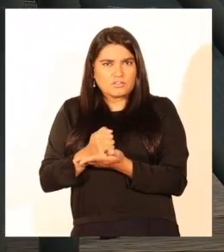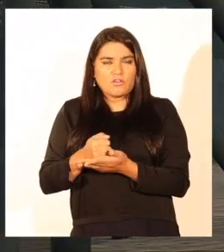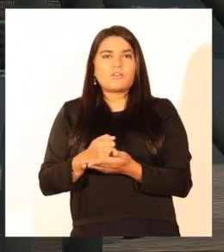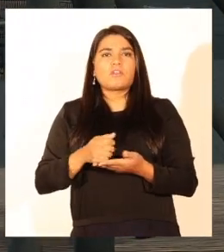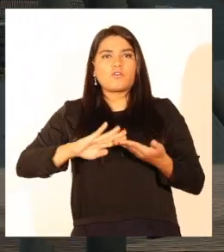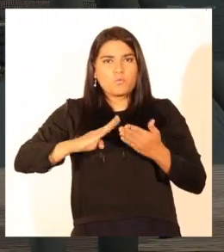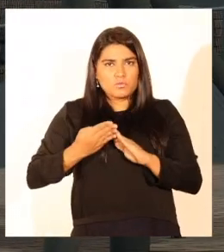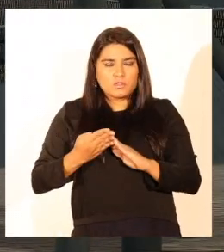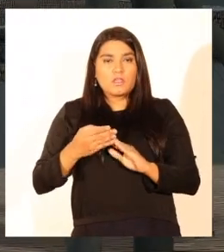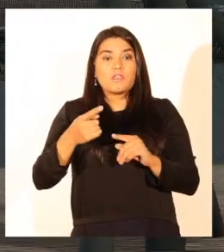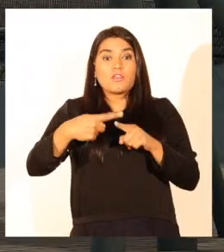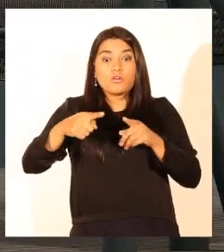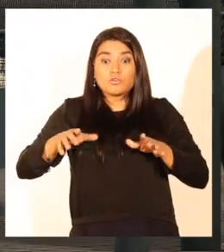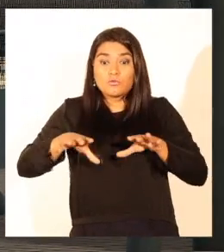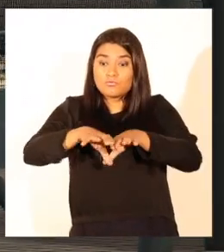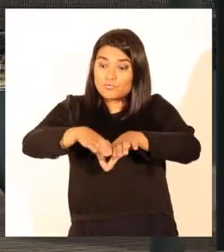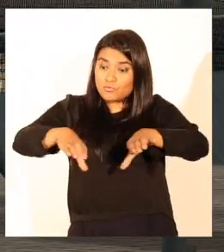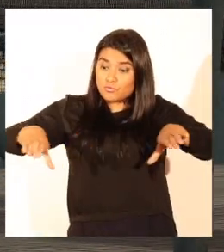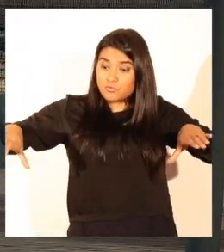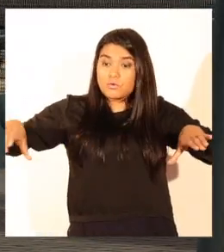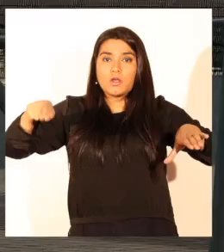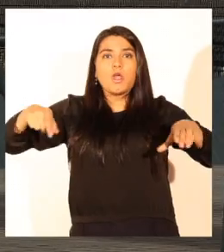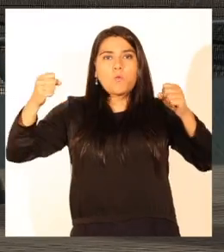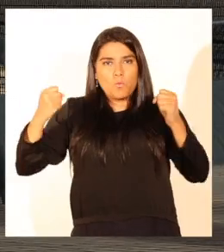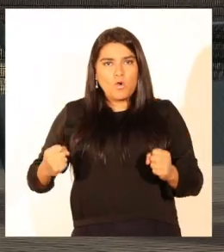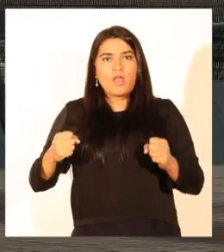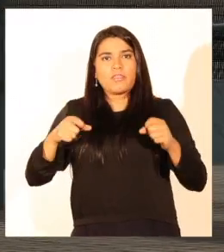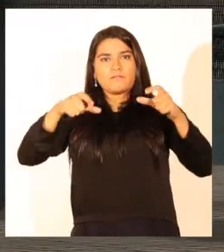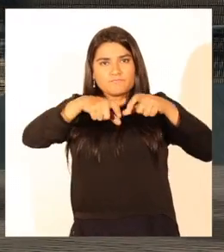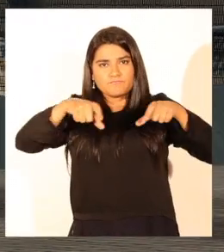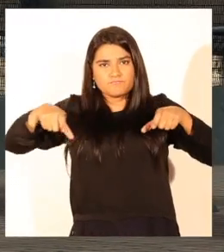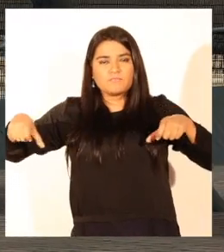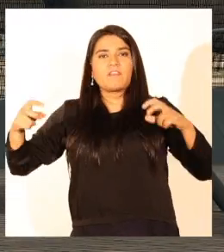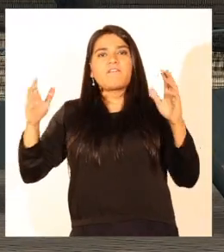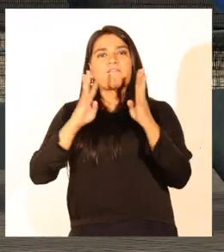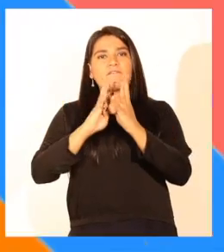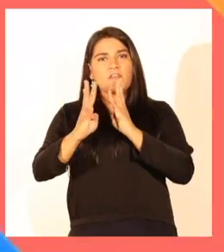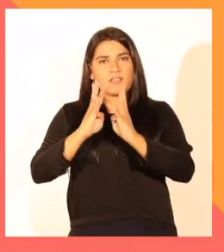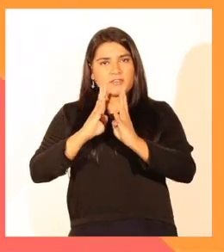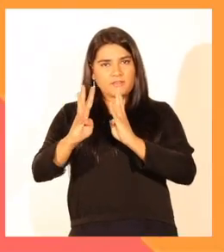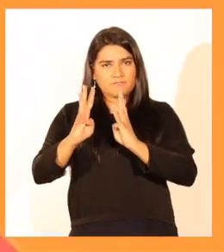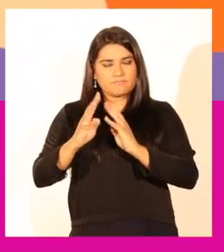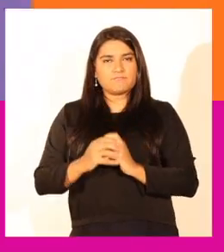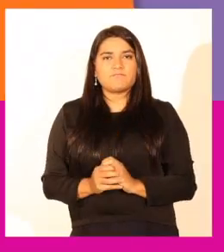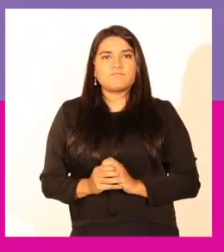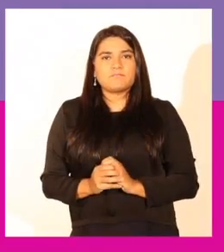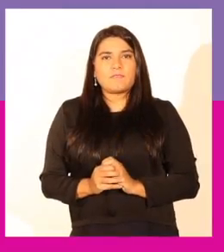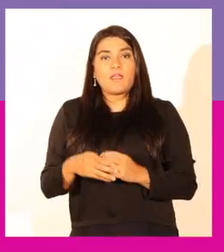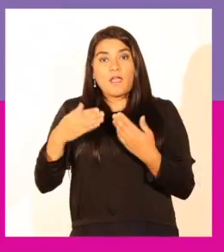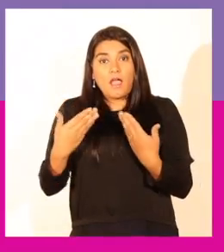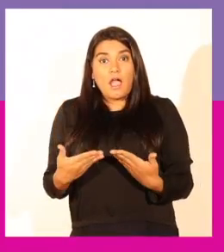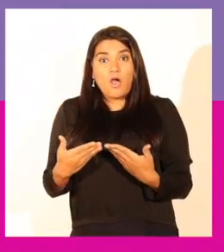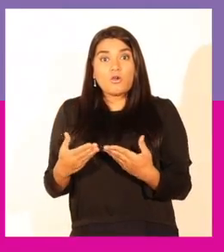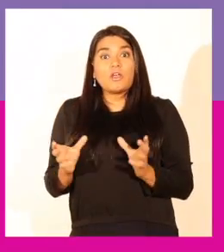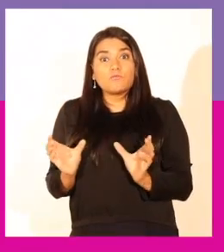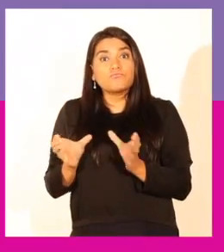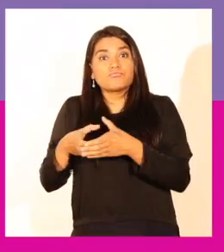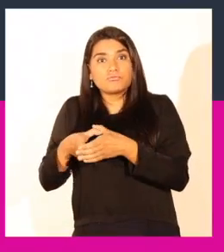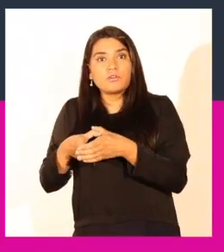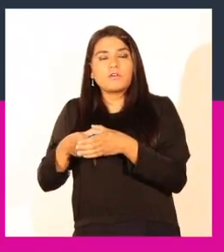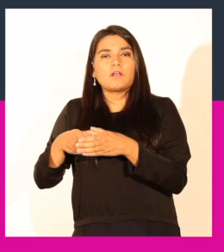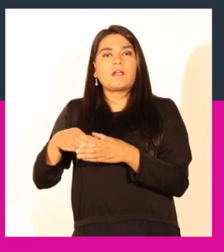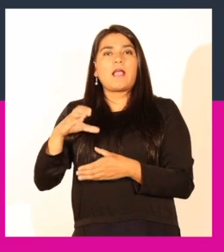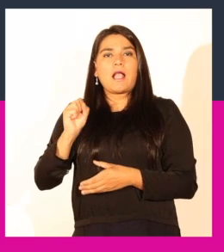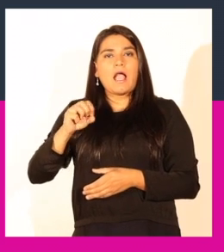organizaciones comunitarias y una explanada donde se podrá instalar la feria del sector. Recientemente se